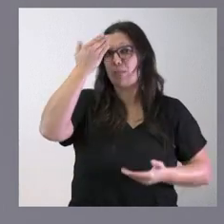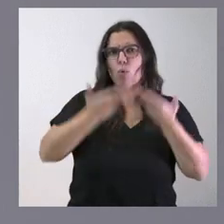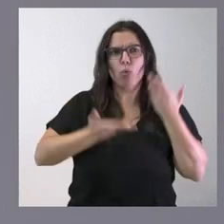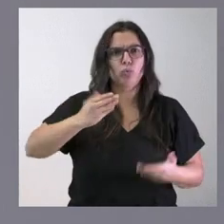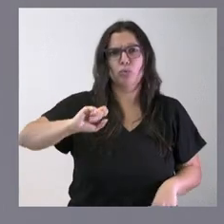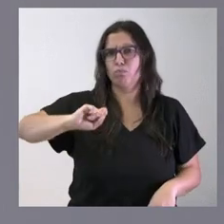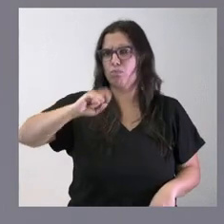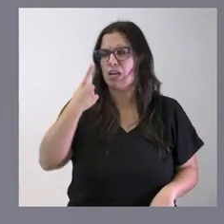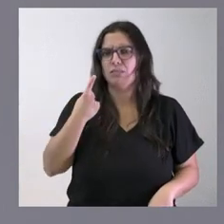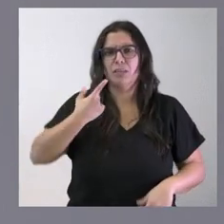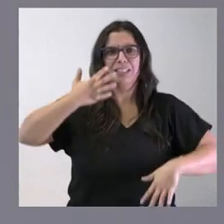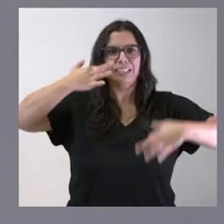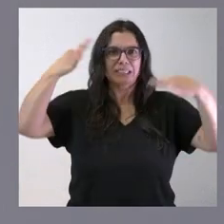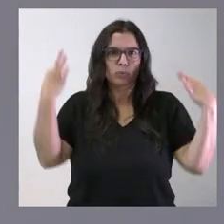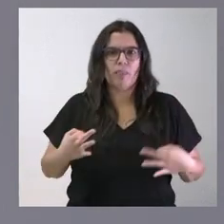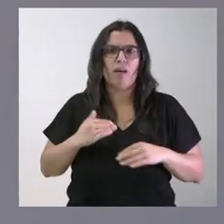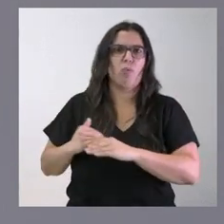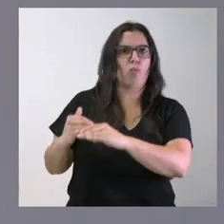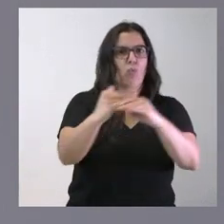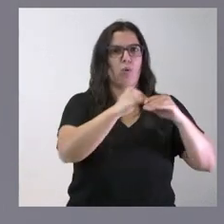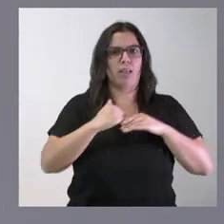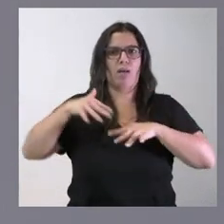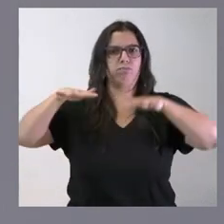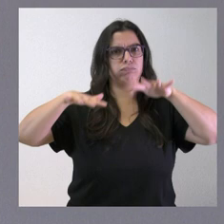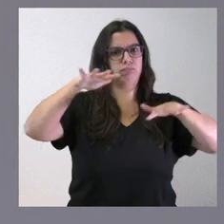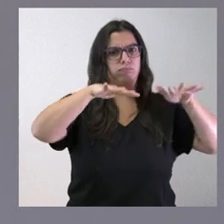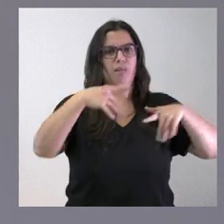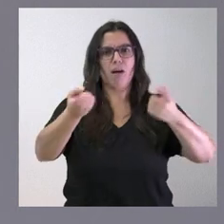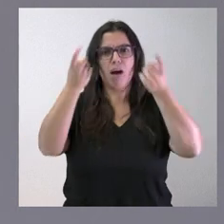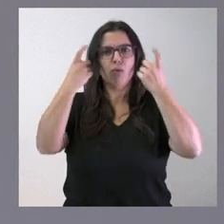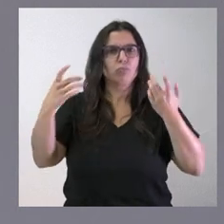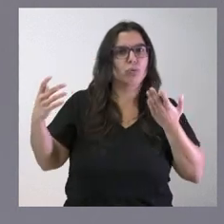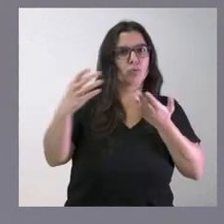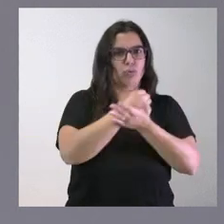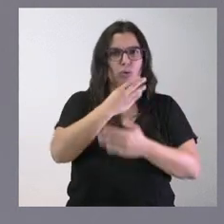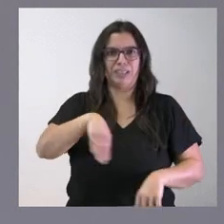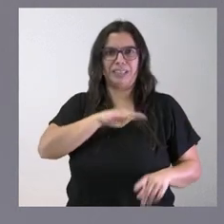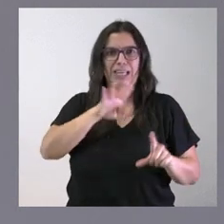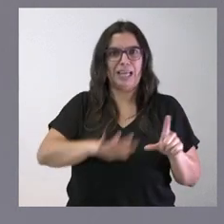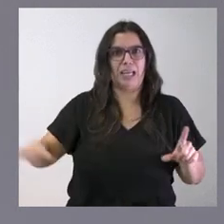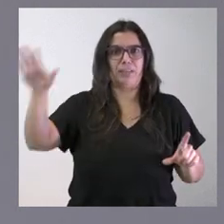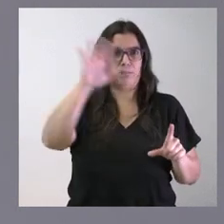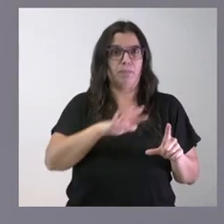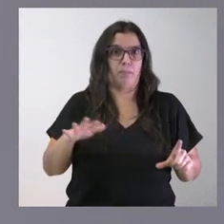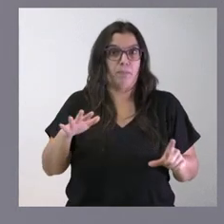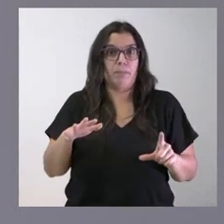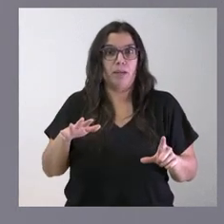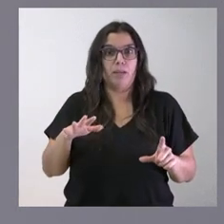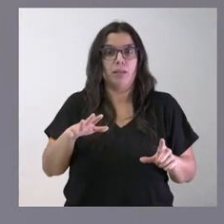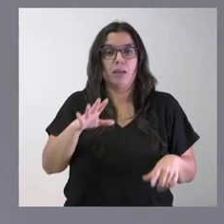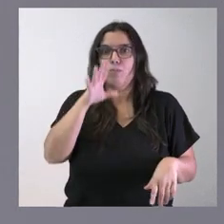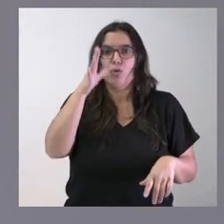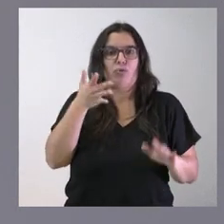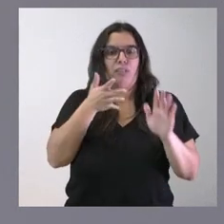lo que garantiza la igualdad y el equilibrio a todos los alumnos en toda España, visto que van a optar dentro de un distrito único